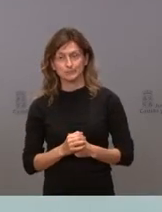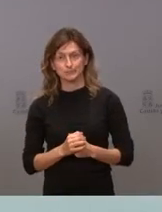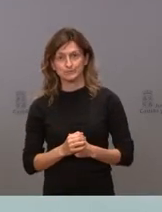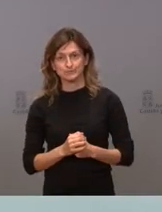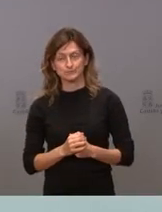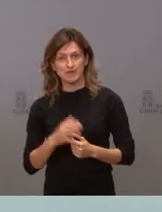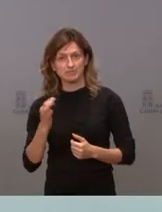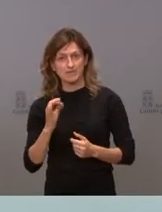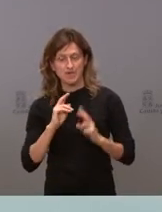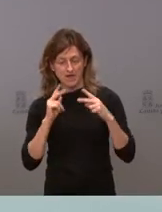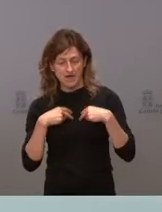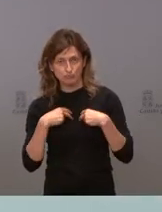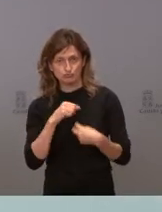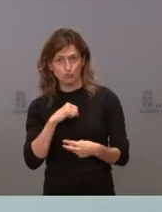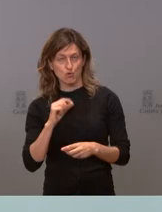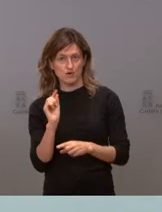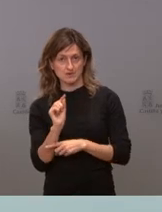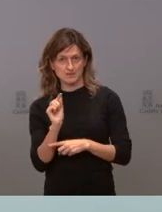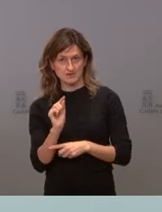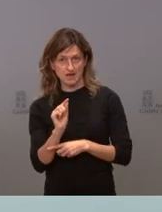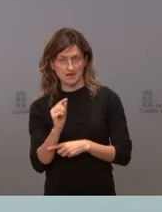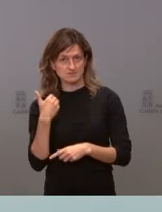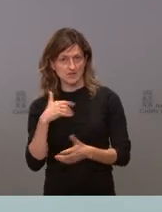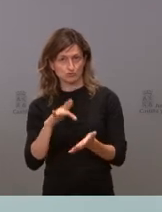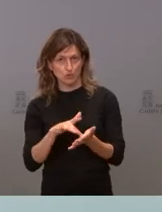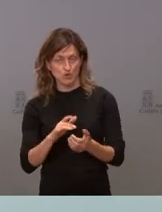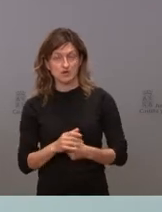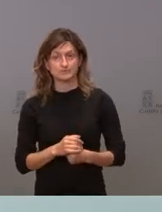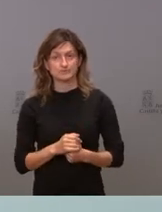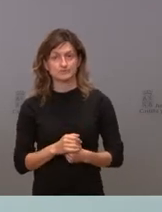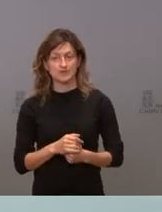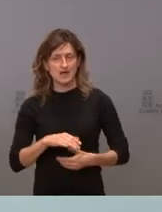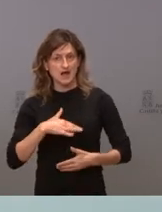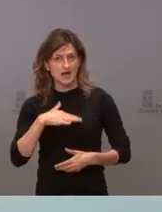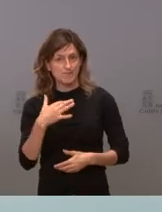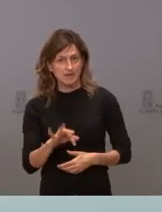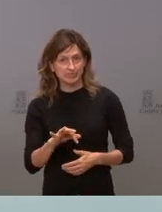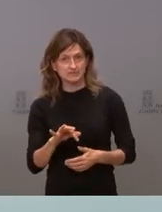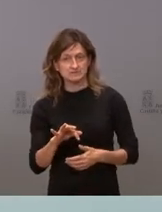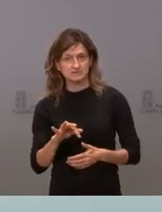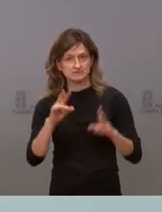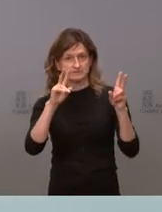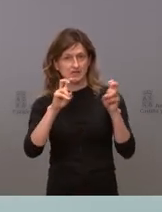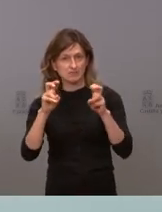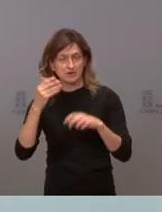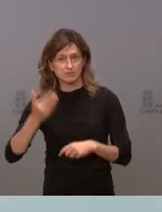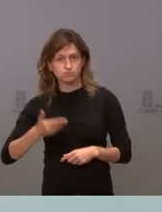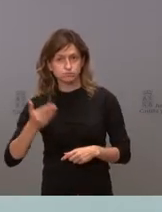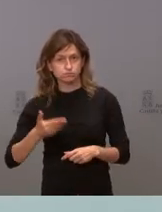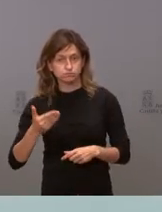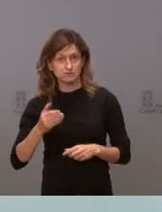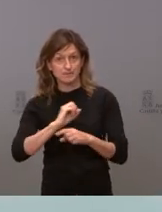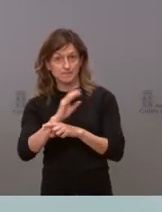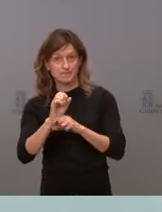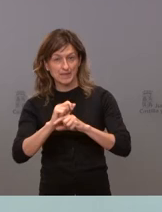tenemos que hacer autocrítica y la hacemos. Hemos sido capaces en un tema tan importante como